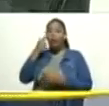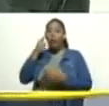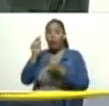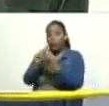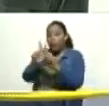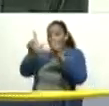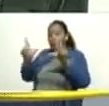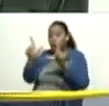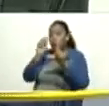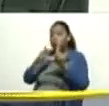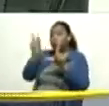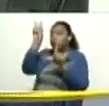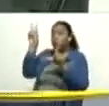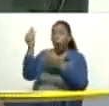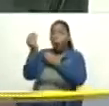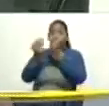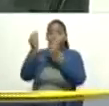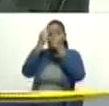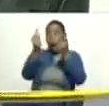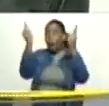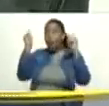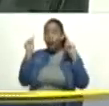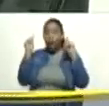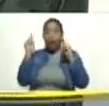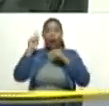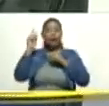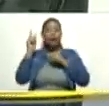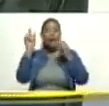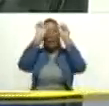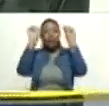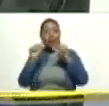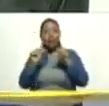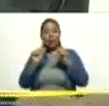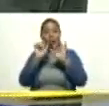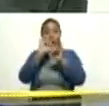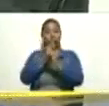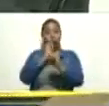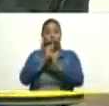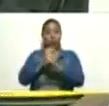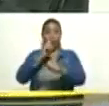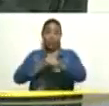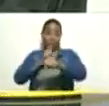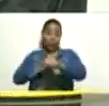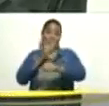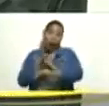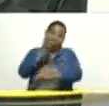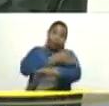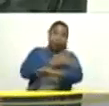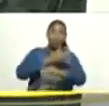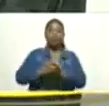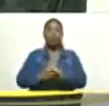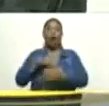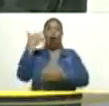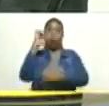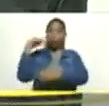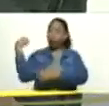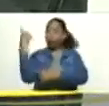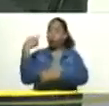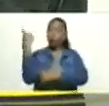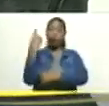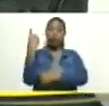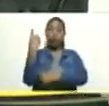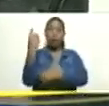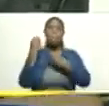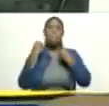las unidades de protección civil y bomberos, con un sistema de alerta temprano. Es decir, con sirenas y con una cautelera